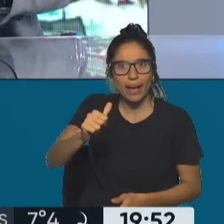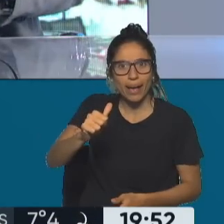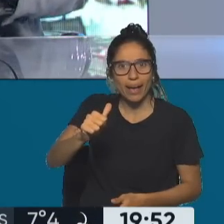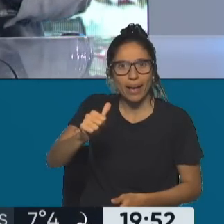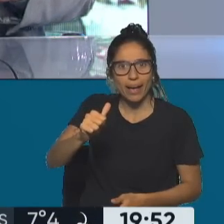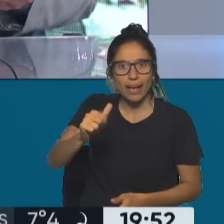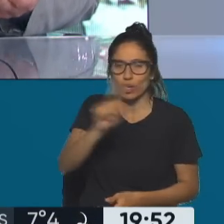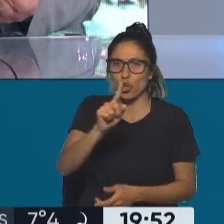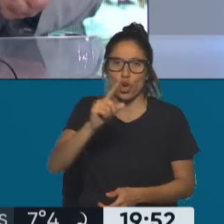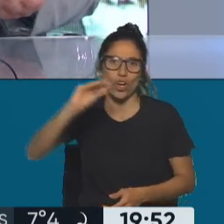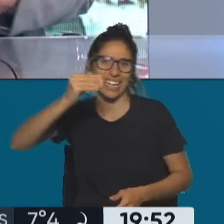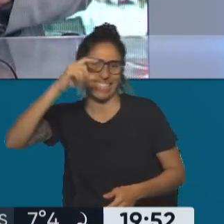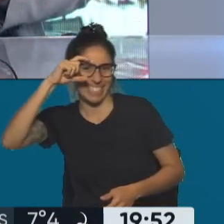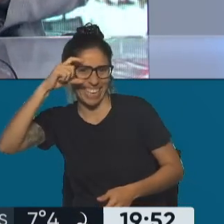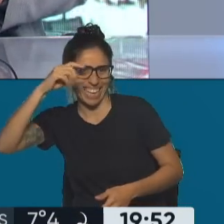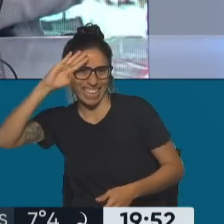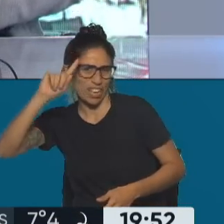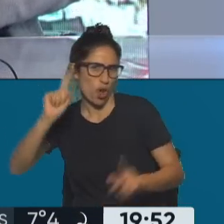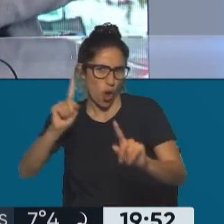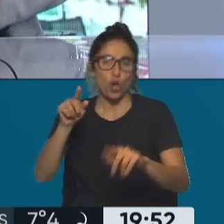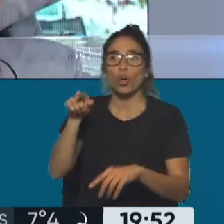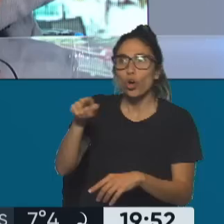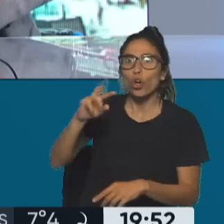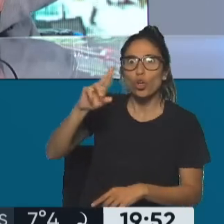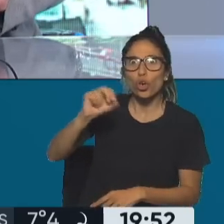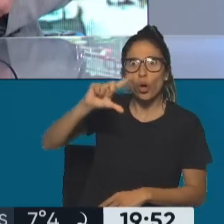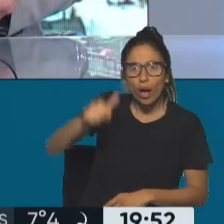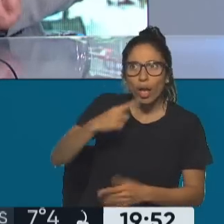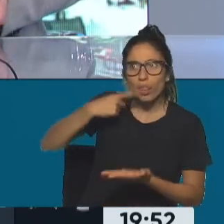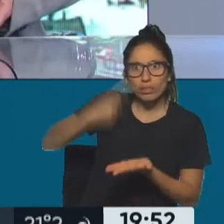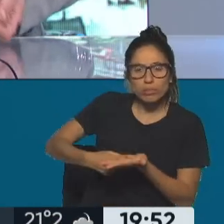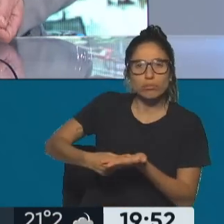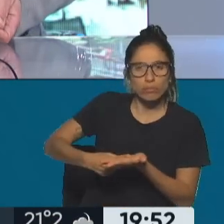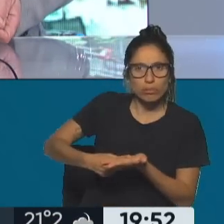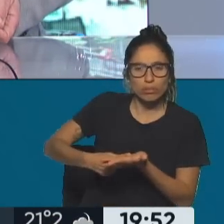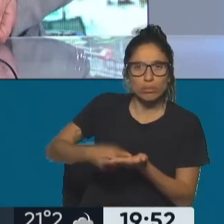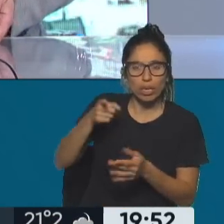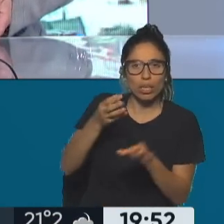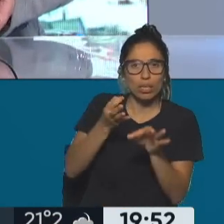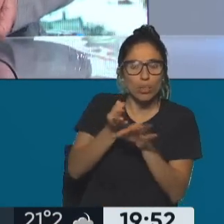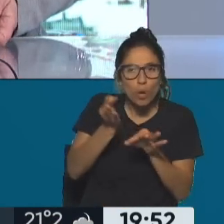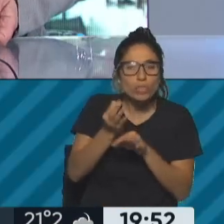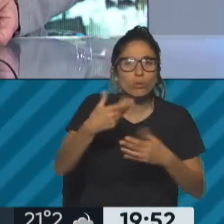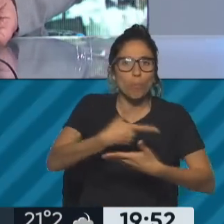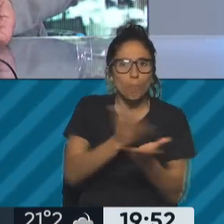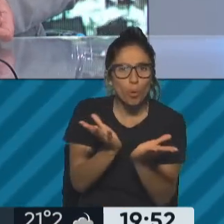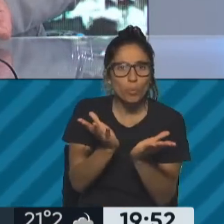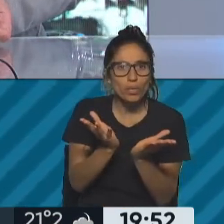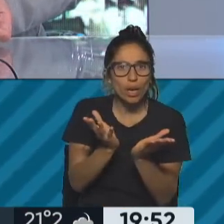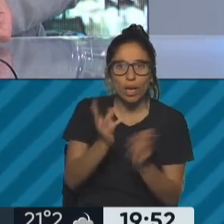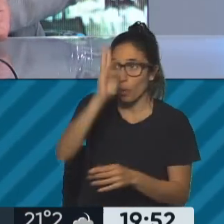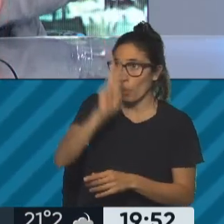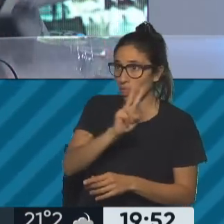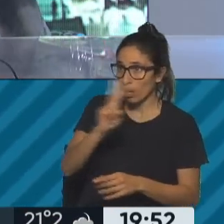pone la educación pública y pone el matrimonio civil, se pelea con el Vaticano y corta relaciones con el